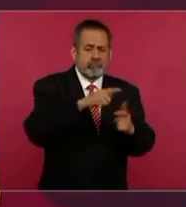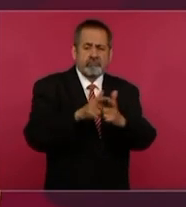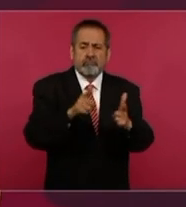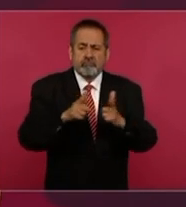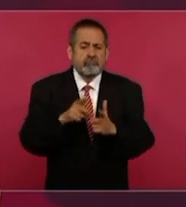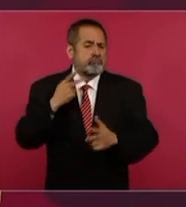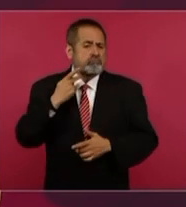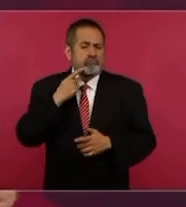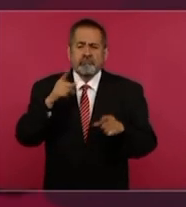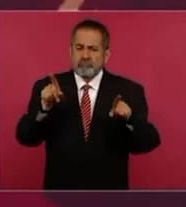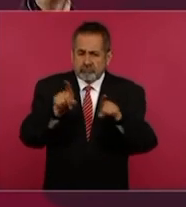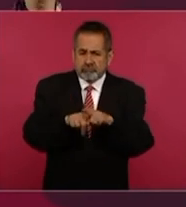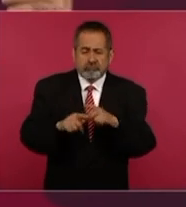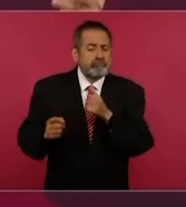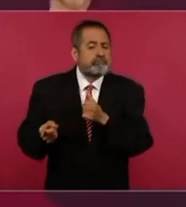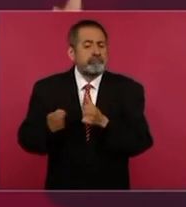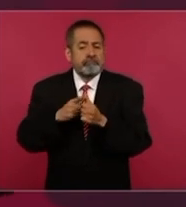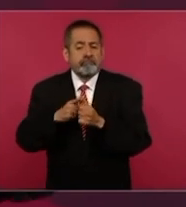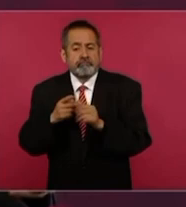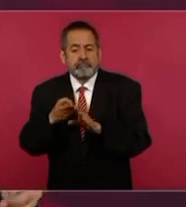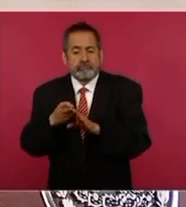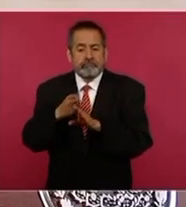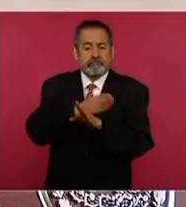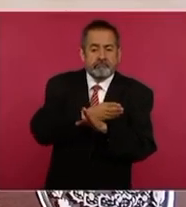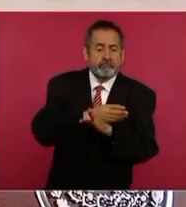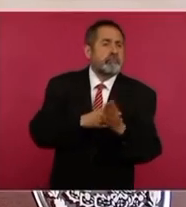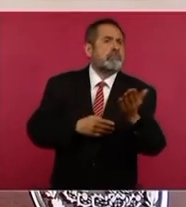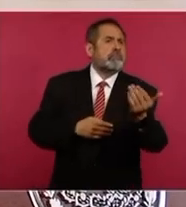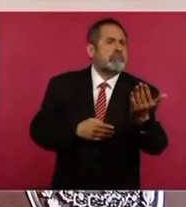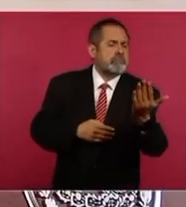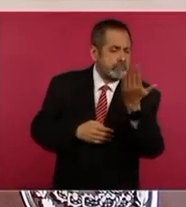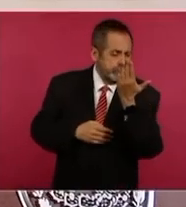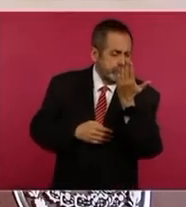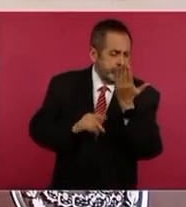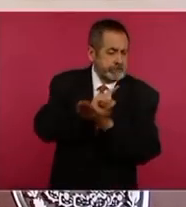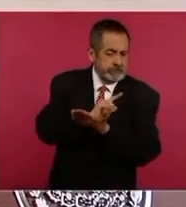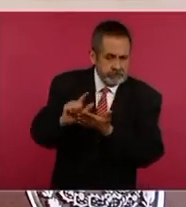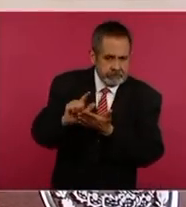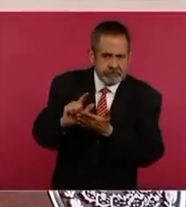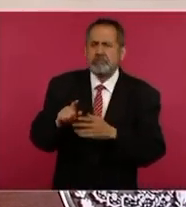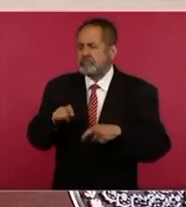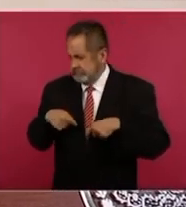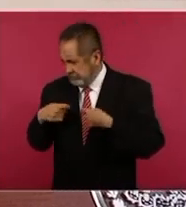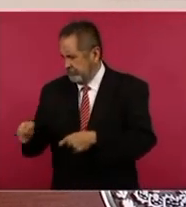para que no haya sorpresas y también